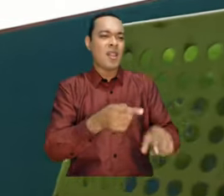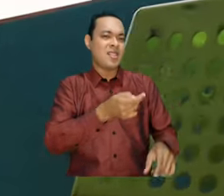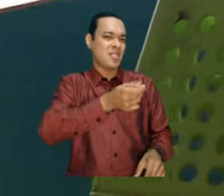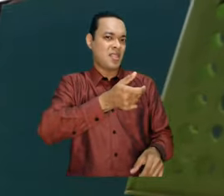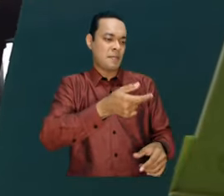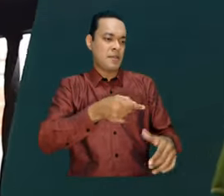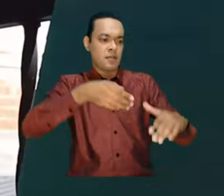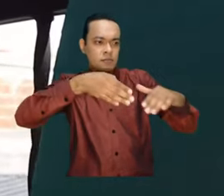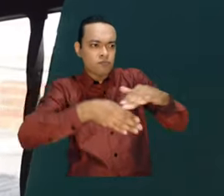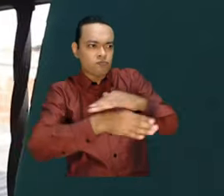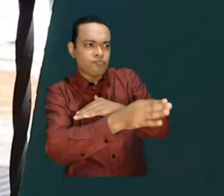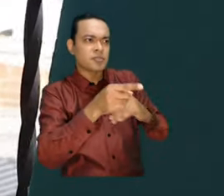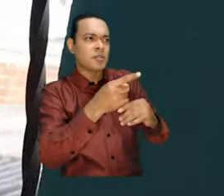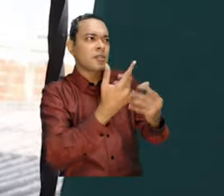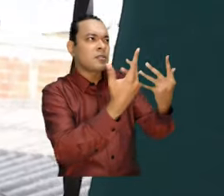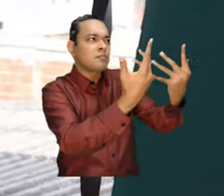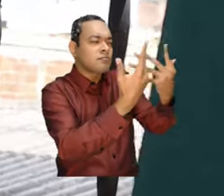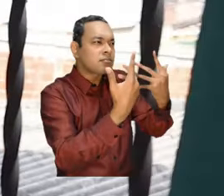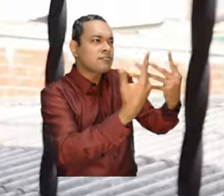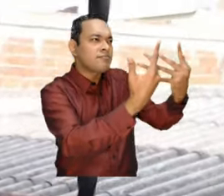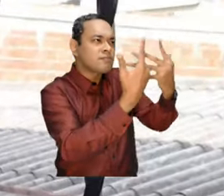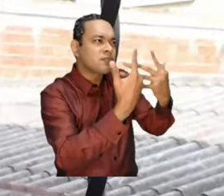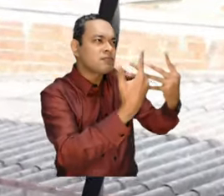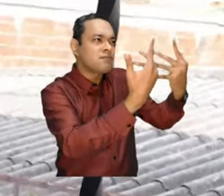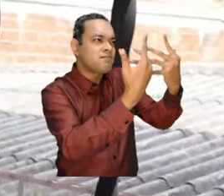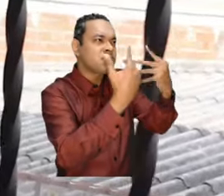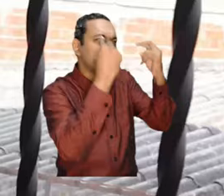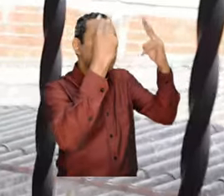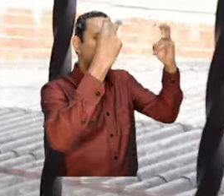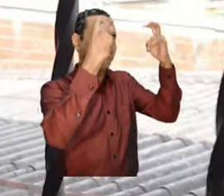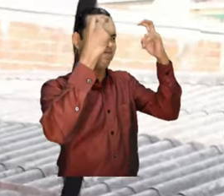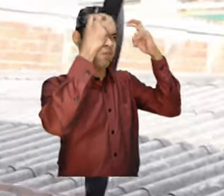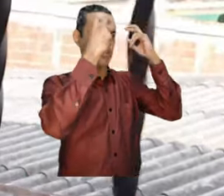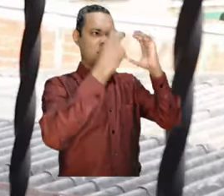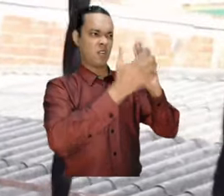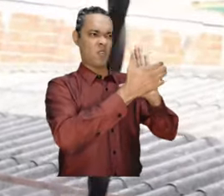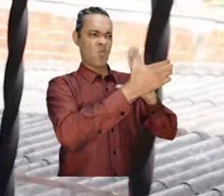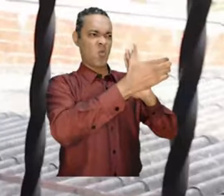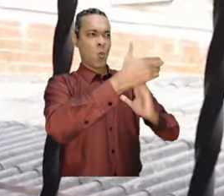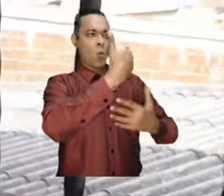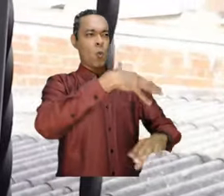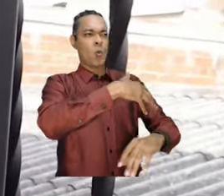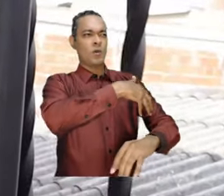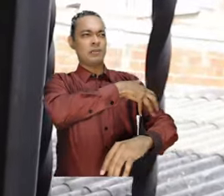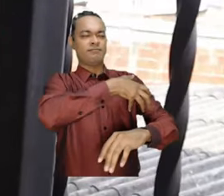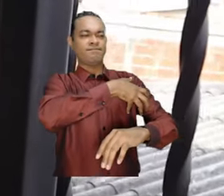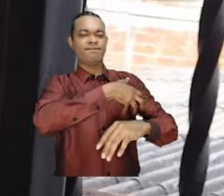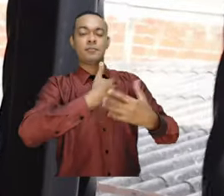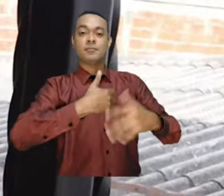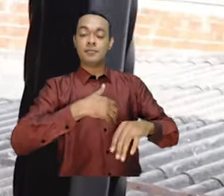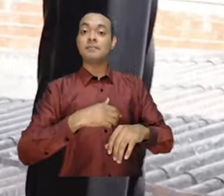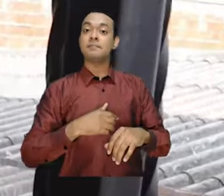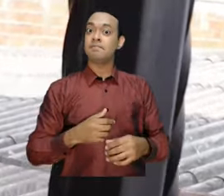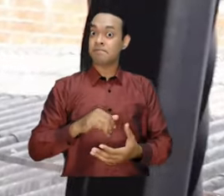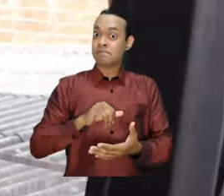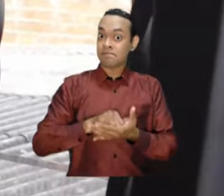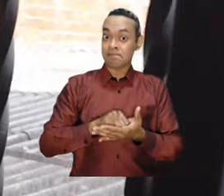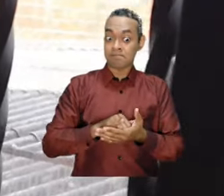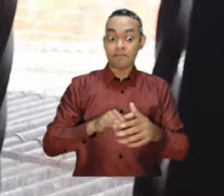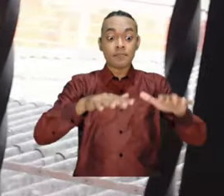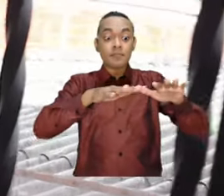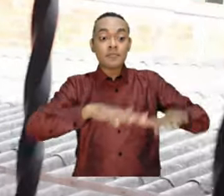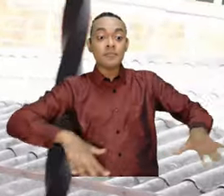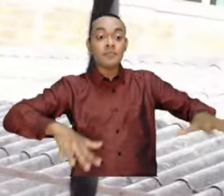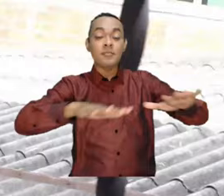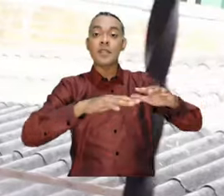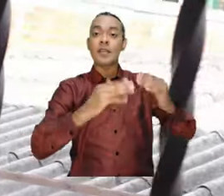y desarrollando todo su potencial y pueda llegar al máximo de su potencial. Creemos que la educación es eso es un